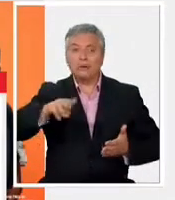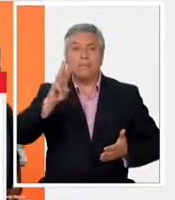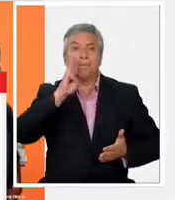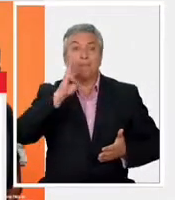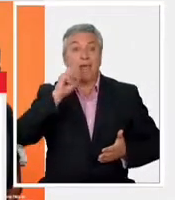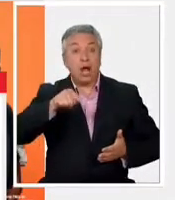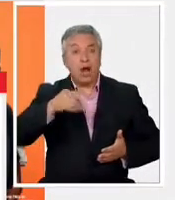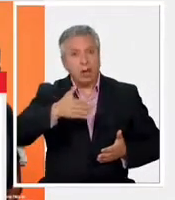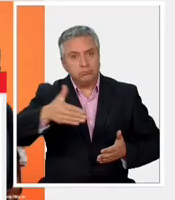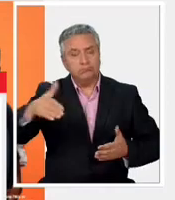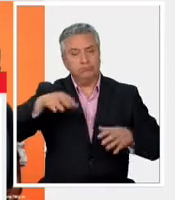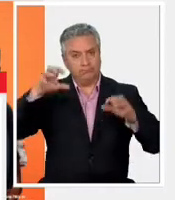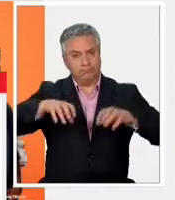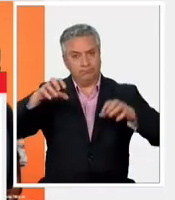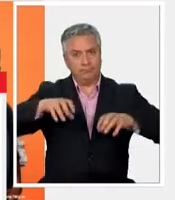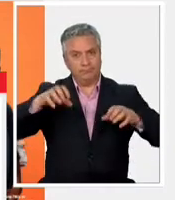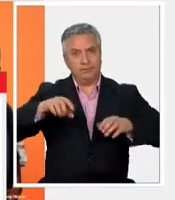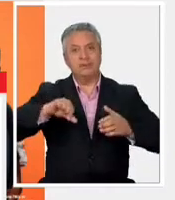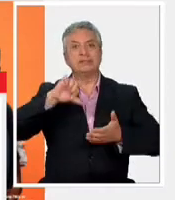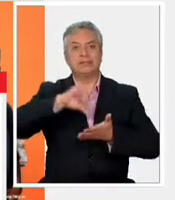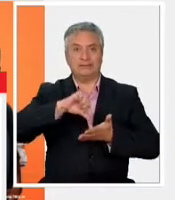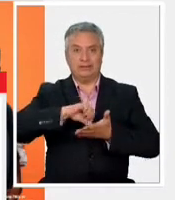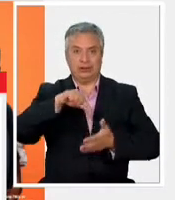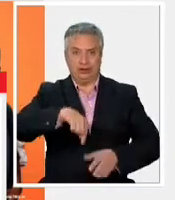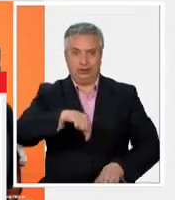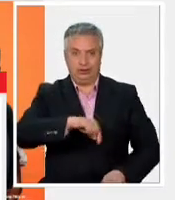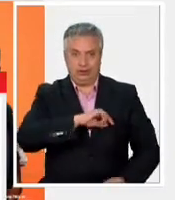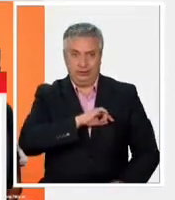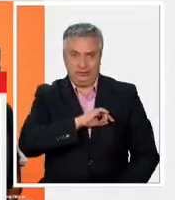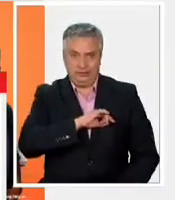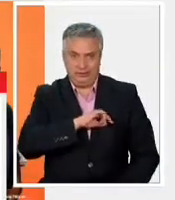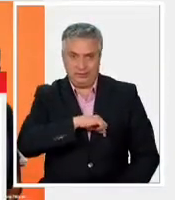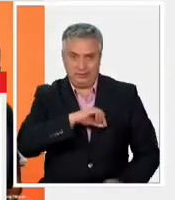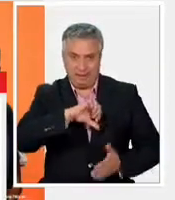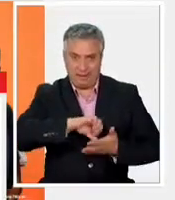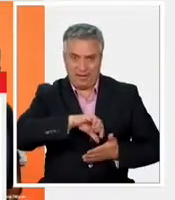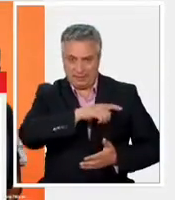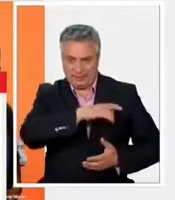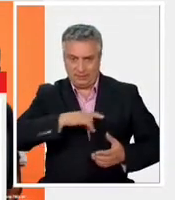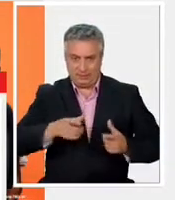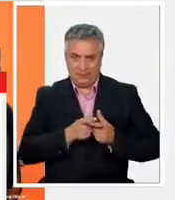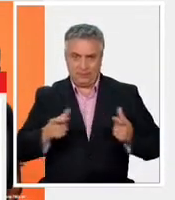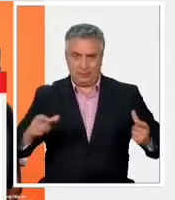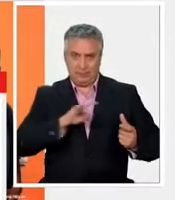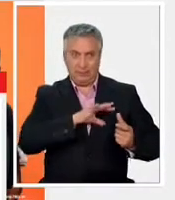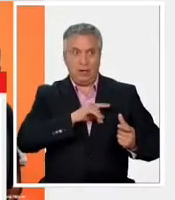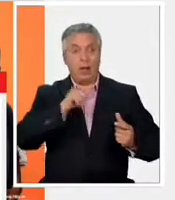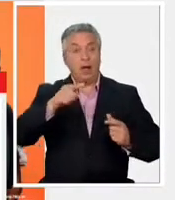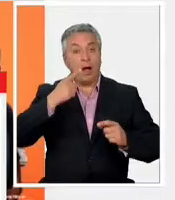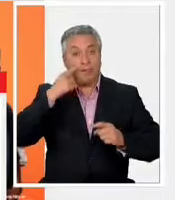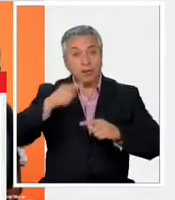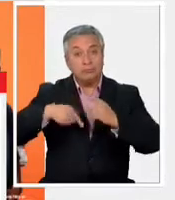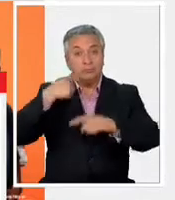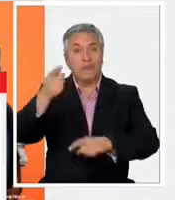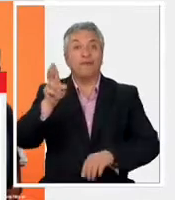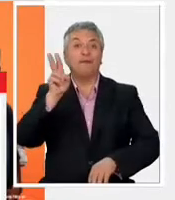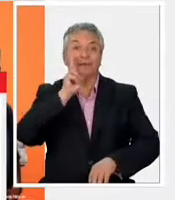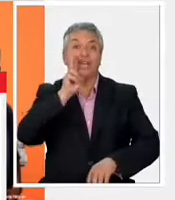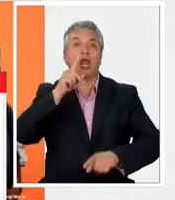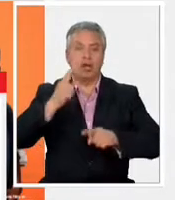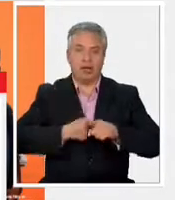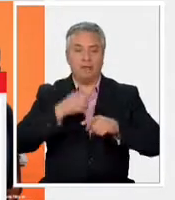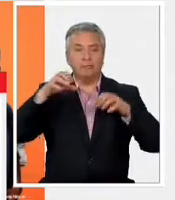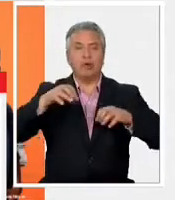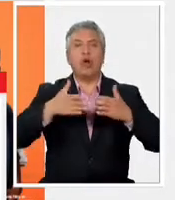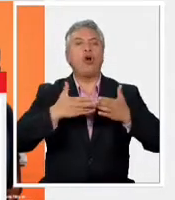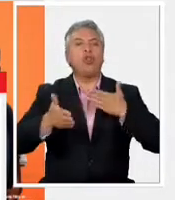se esperan precipitaciones en la zona centro del país sin embargo atención porque un nuevo sistema frontal llegaría desde el viernes donde están todos